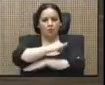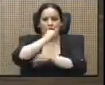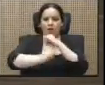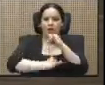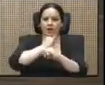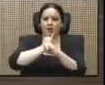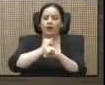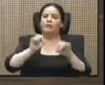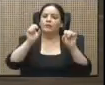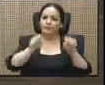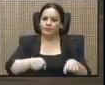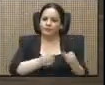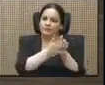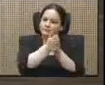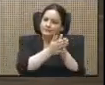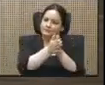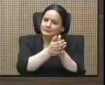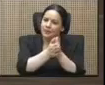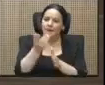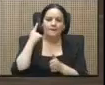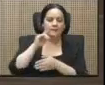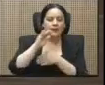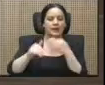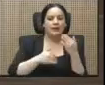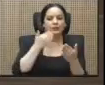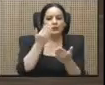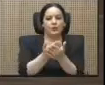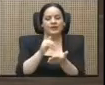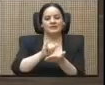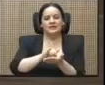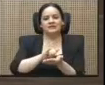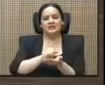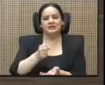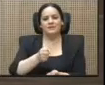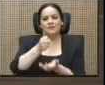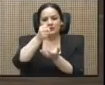aprovechar para todas estas inversiones.